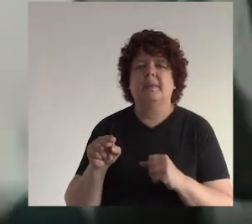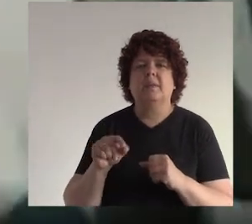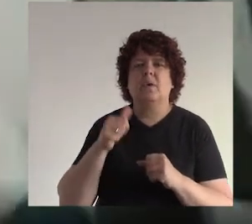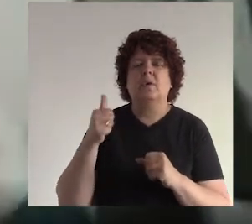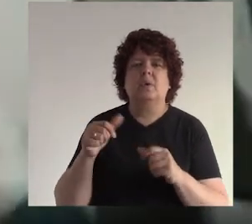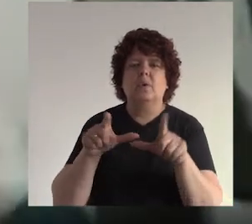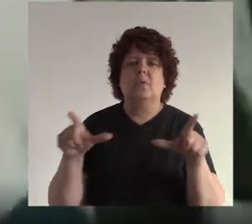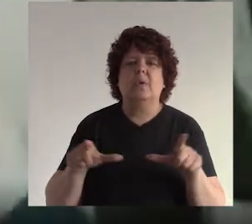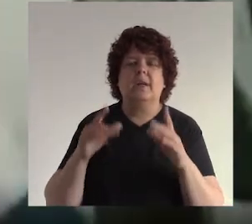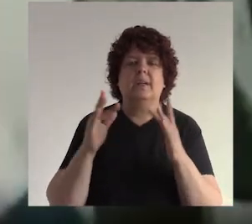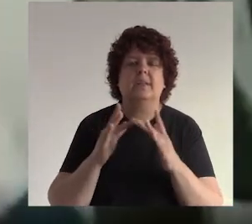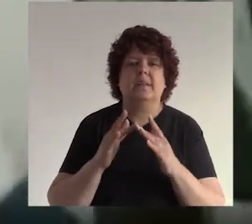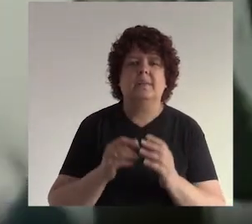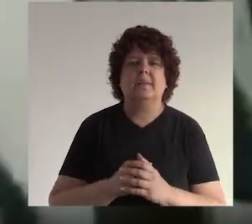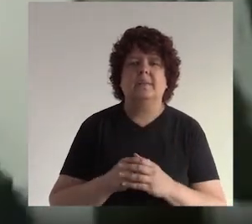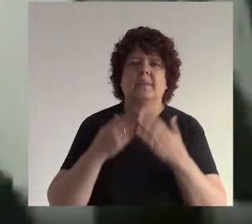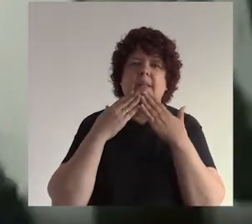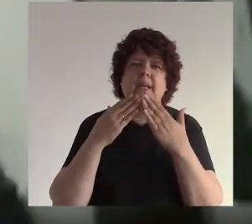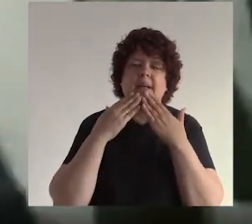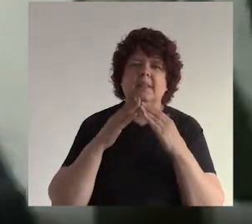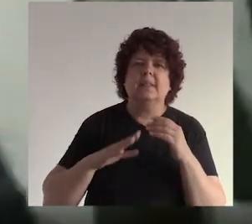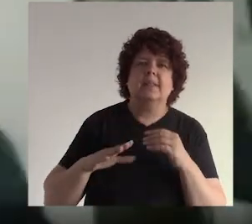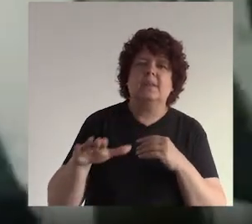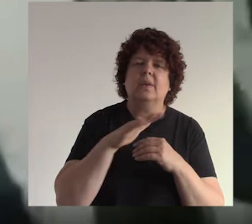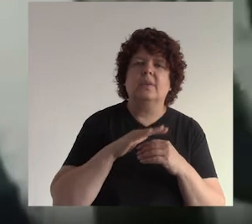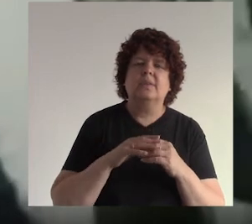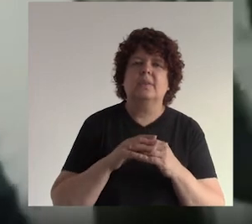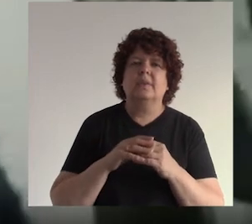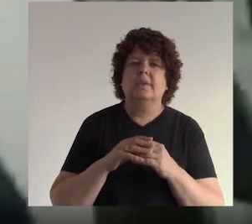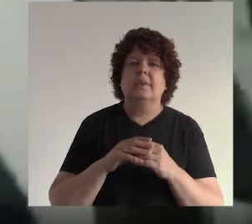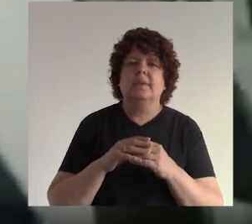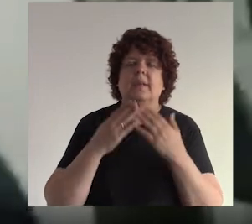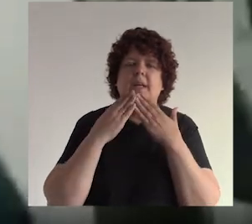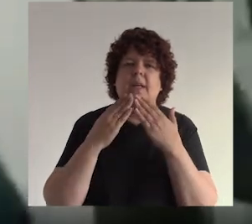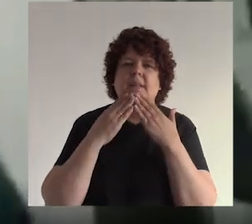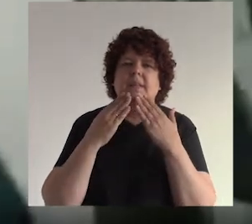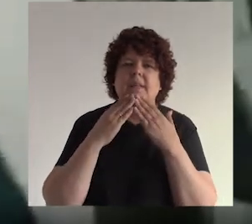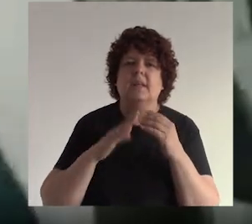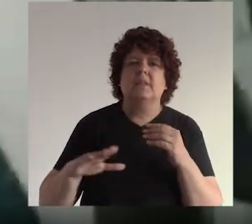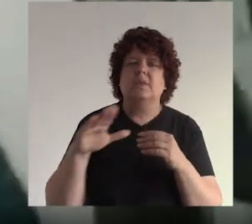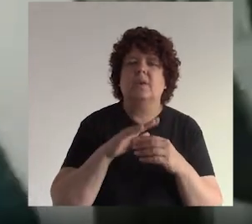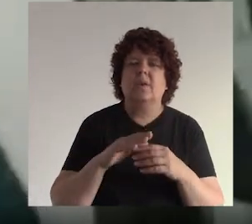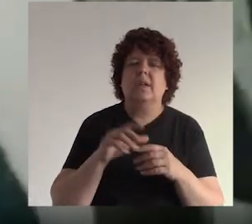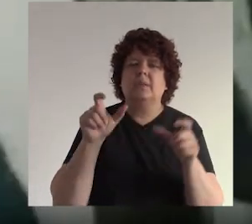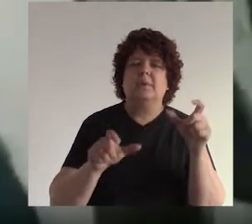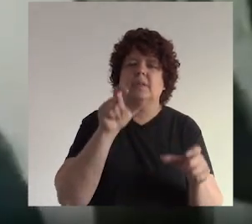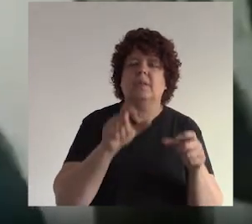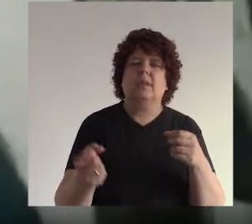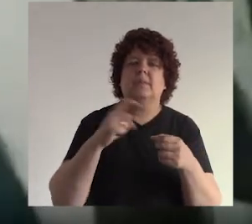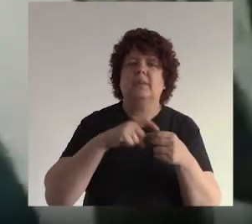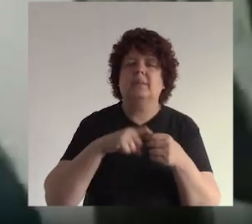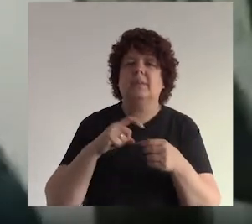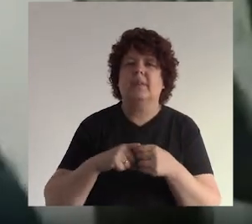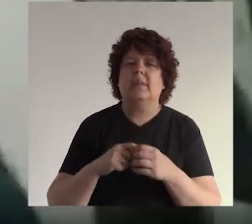ahí por otras páginas o por otras redes ¿no? bueno gracias Antonio y de verdad que muchas muchas gracias a todo nuestro público